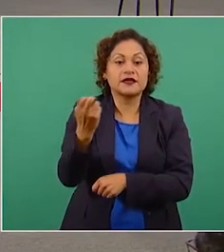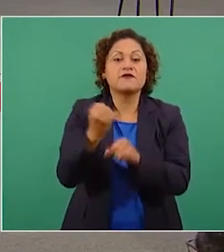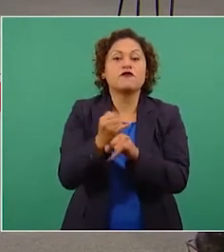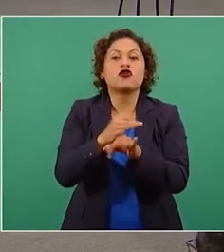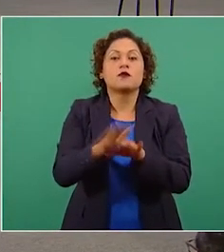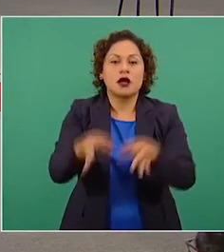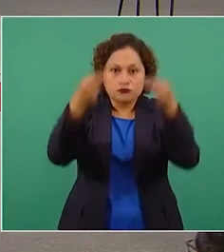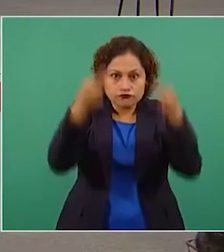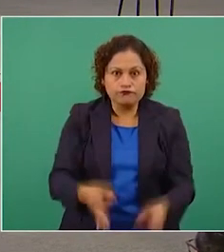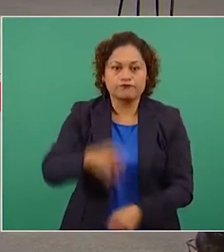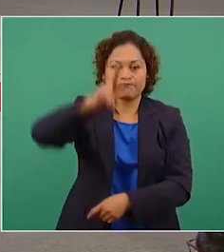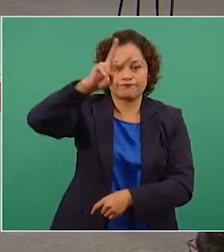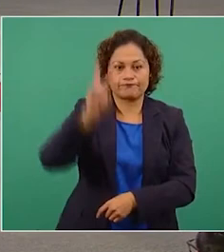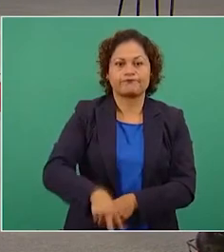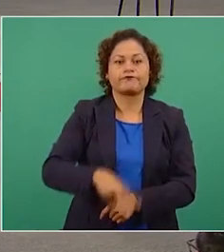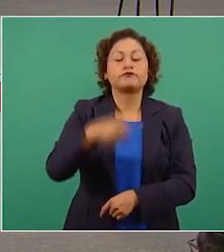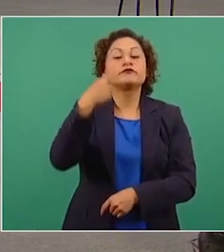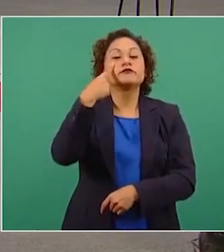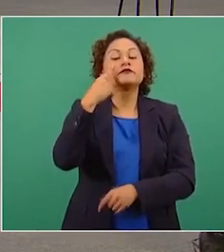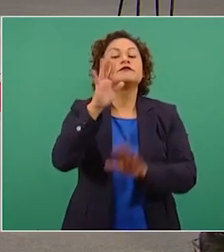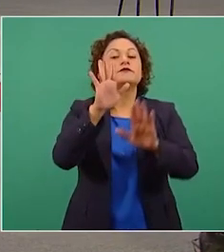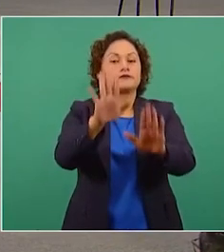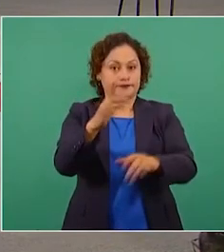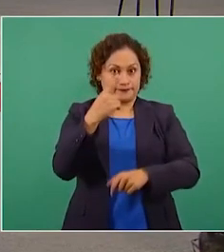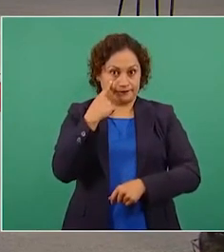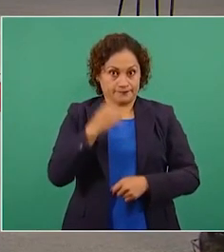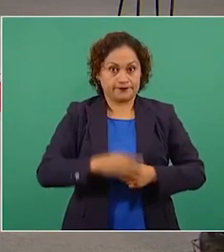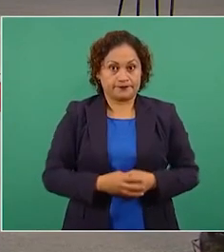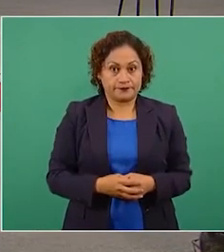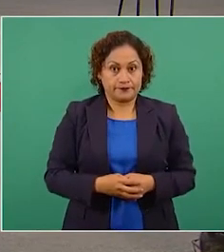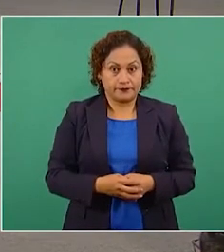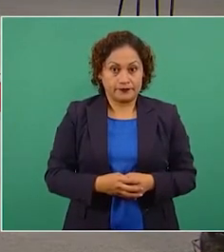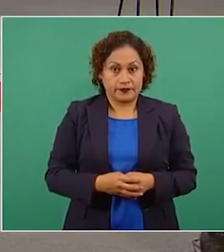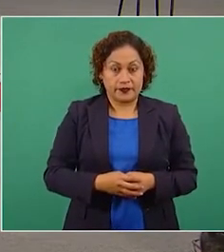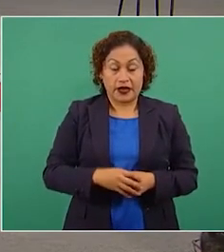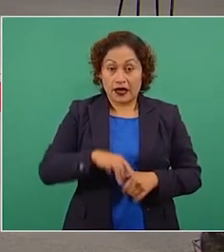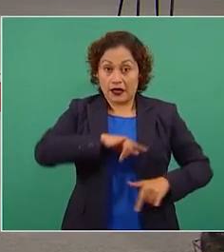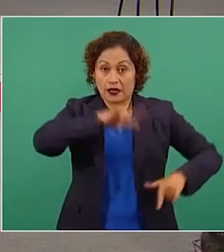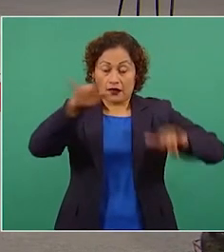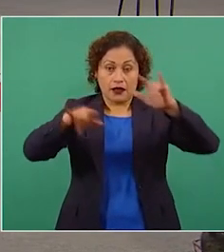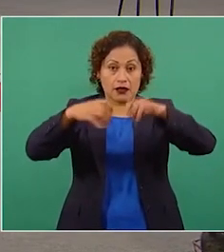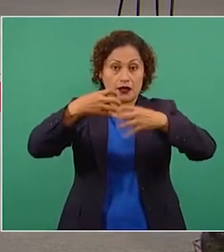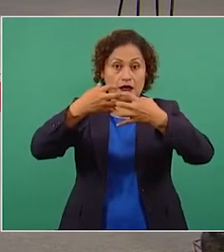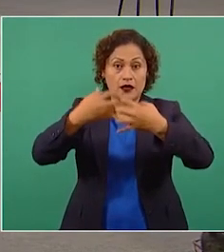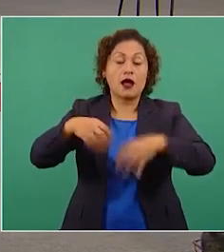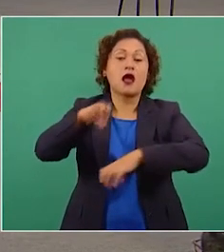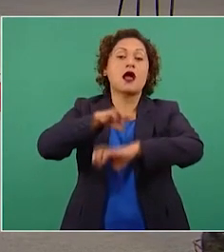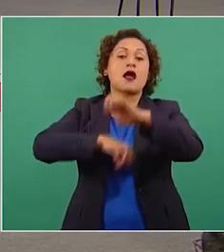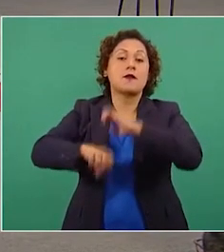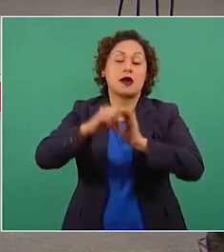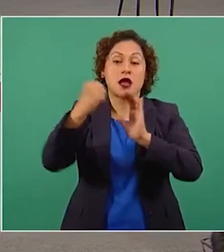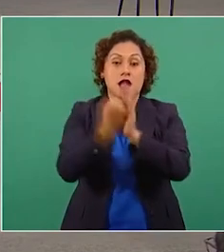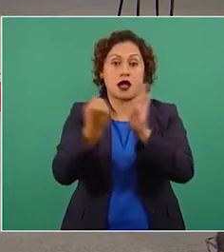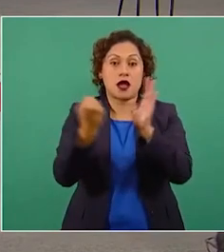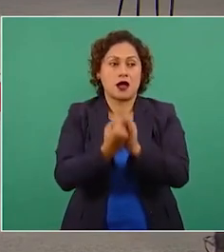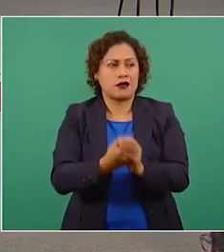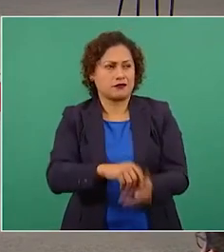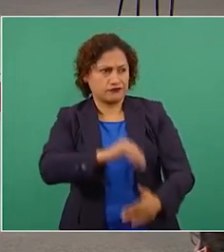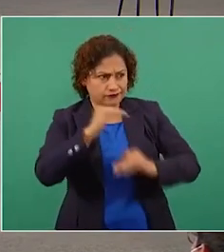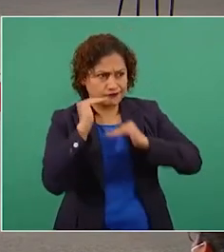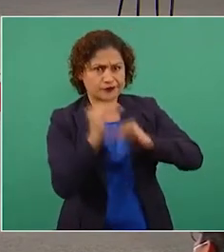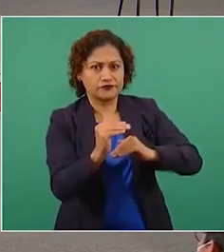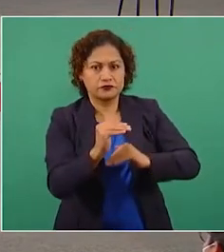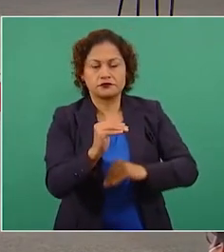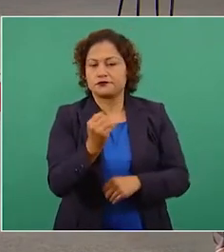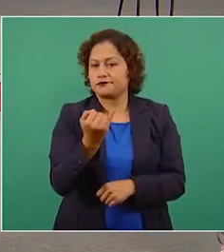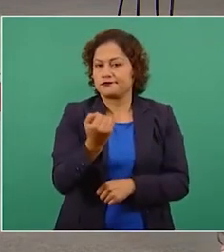dice… Primero, en ningún momento se informó que las aerolíneas se le limitaran las operaciones al Aeropuerto Internacional de la Ciudad